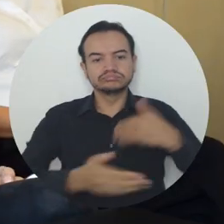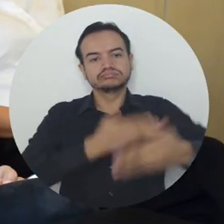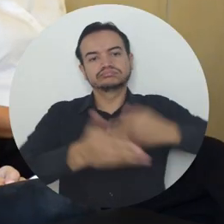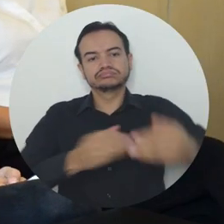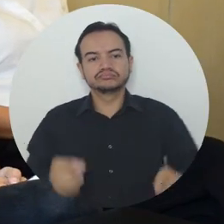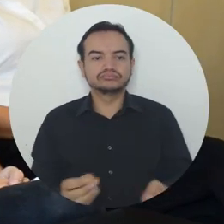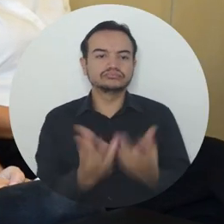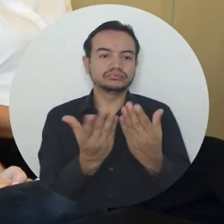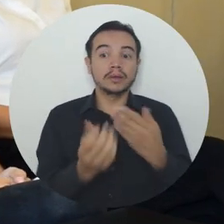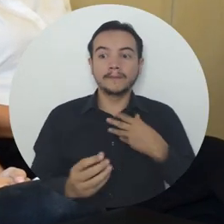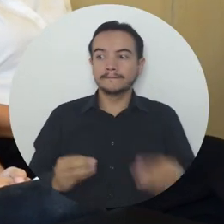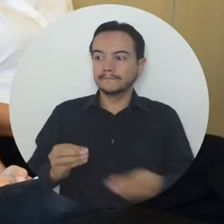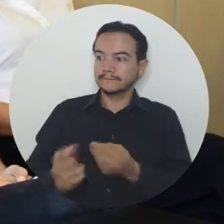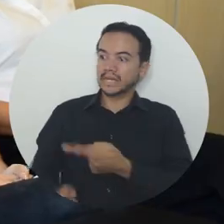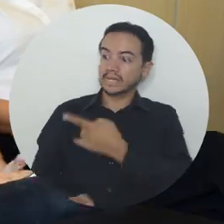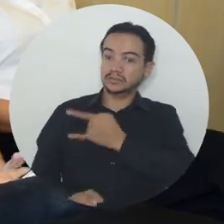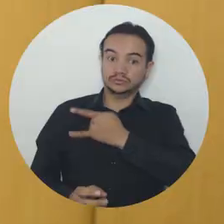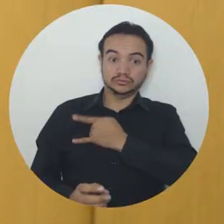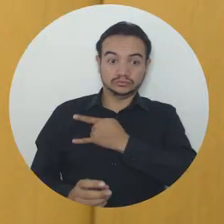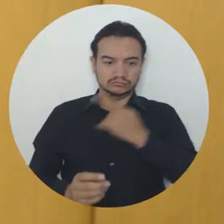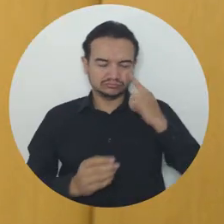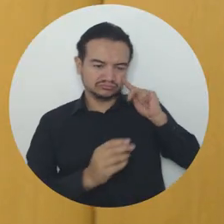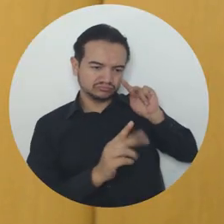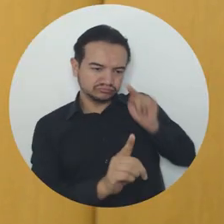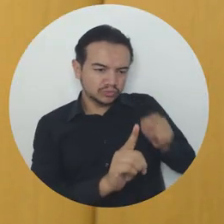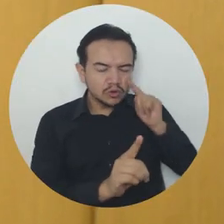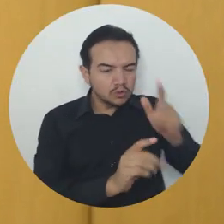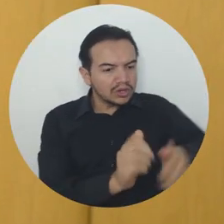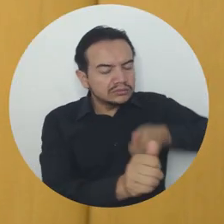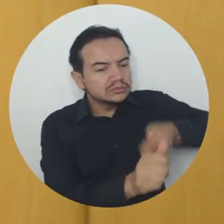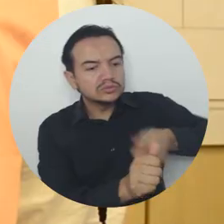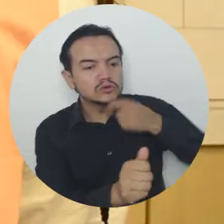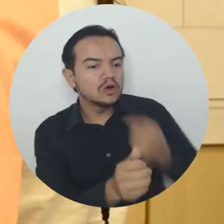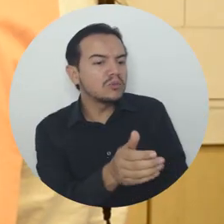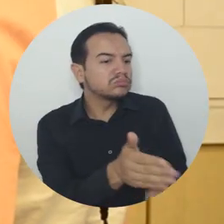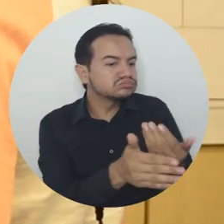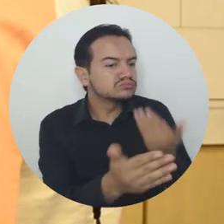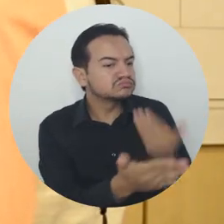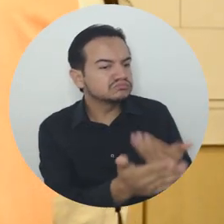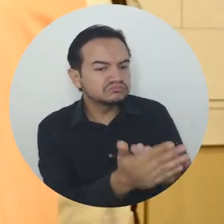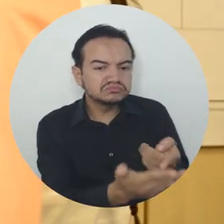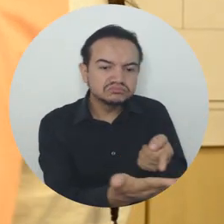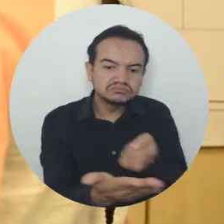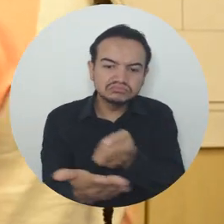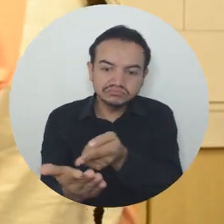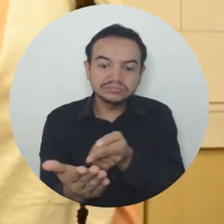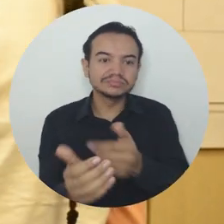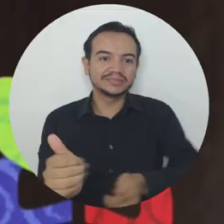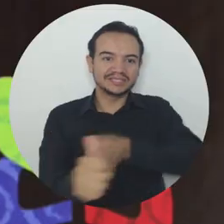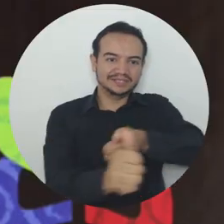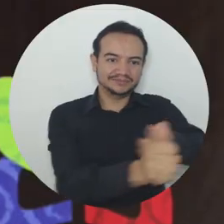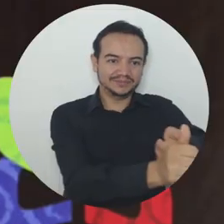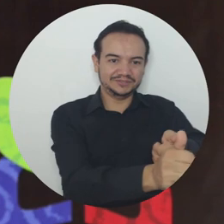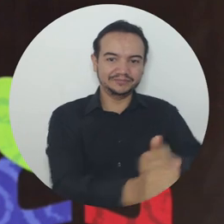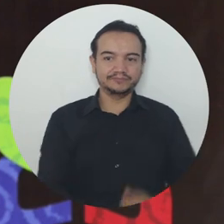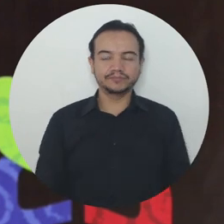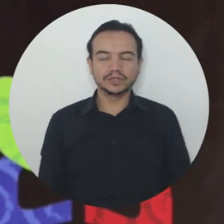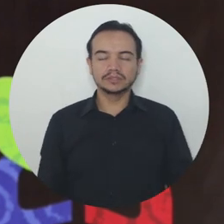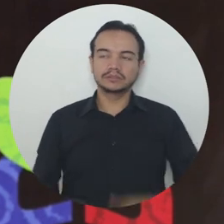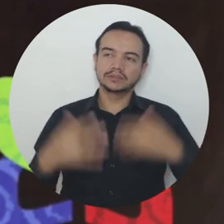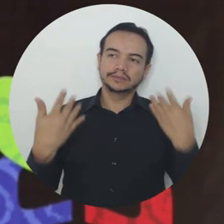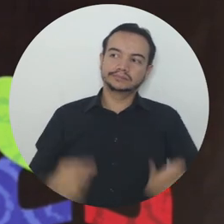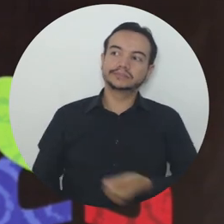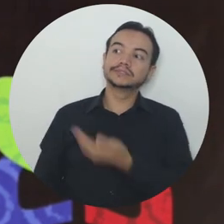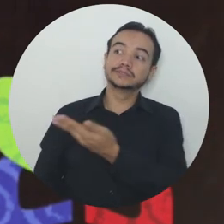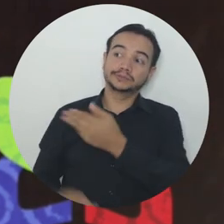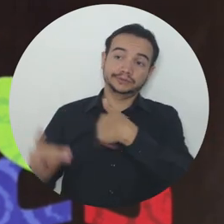academia estará aún más presente orientando a realizar los prototipos de las ideas que se han desarrollado dentro del programa. Para nosotros es